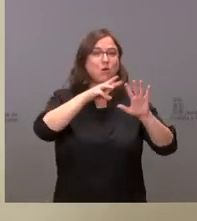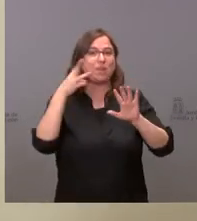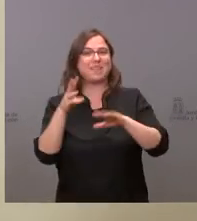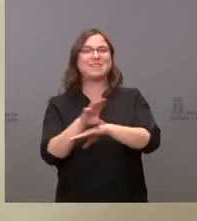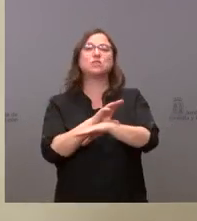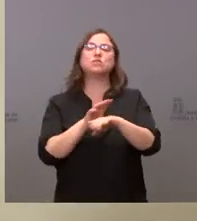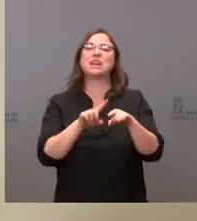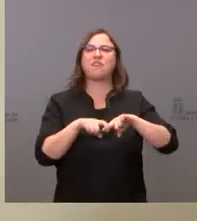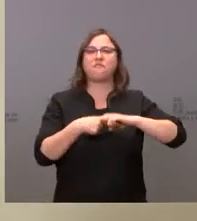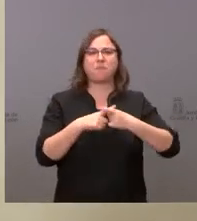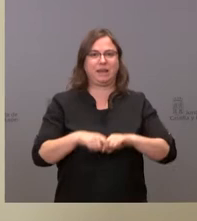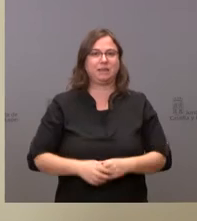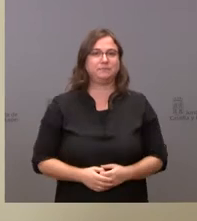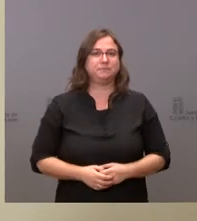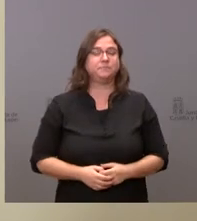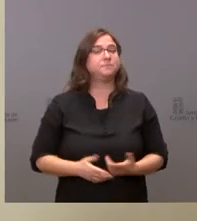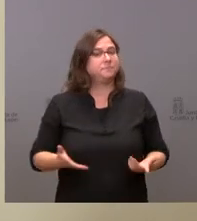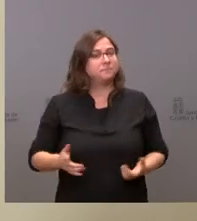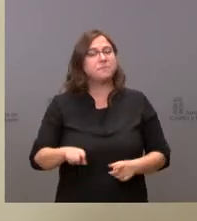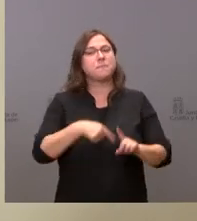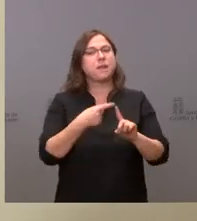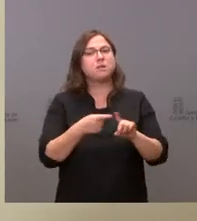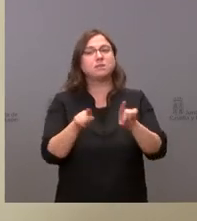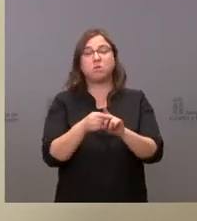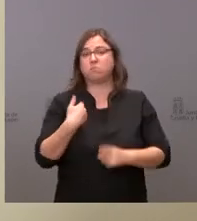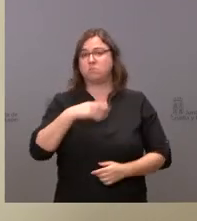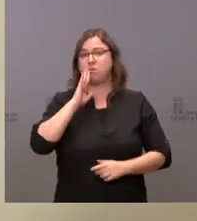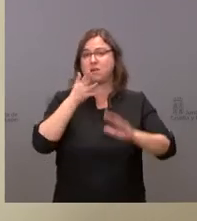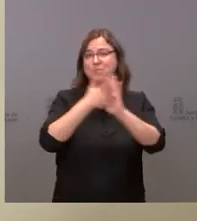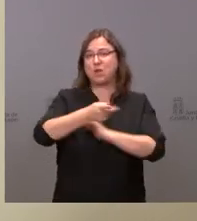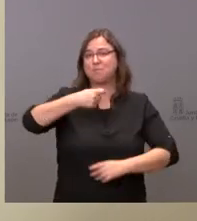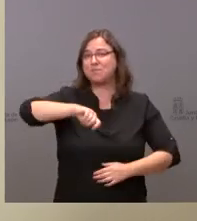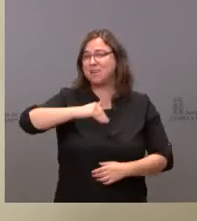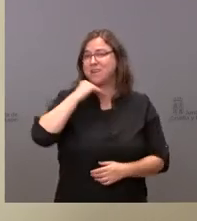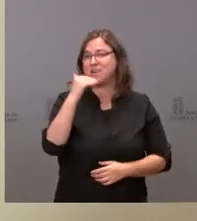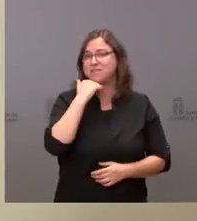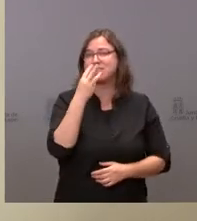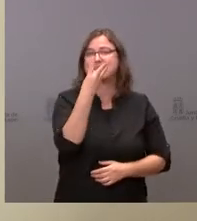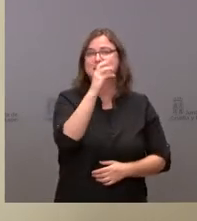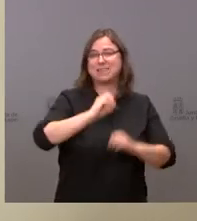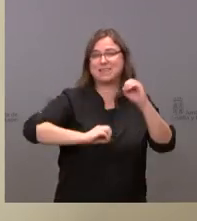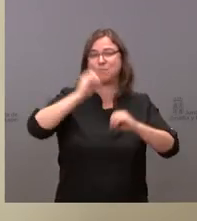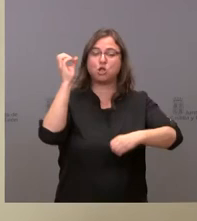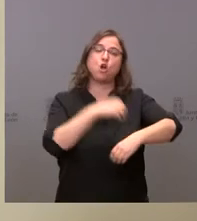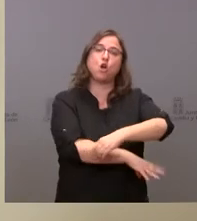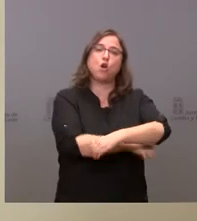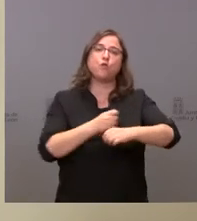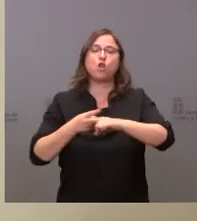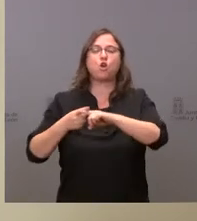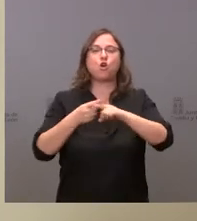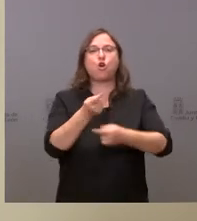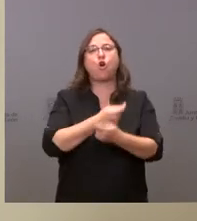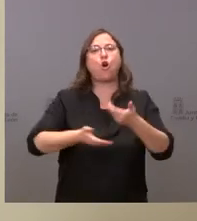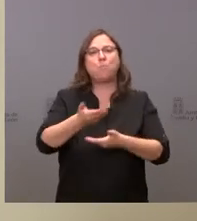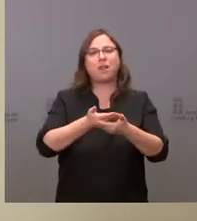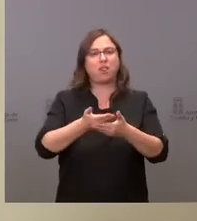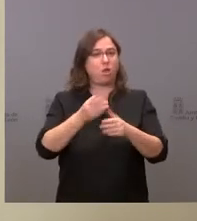Familia. Se incrementa también, como ha dicho el presidente, casi un 30% nuestros fondos de cooperación local, hasta los